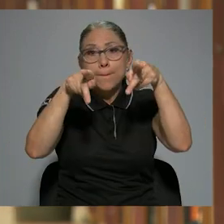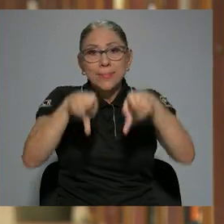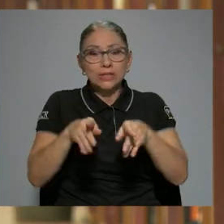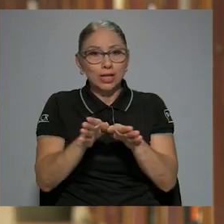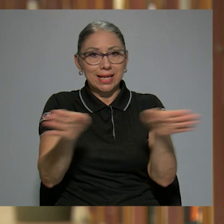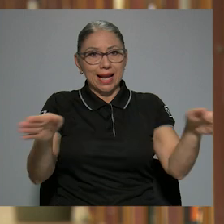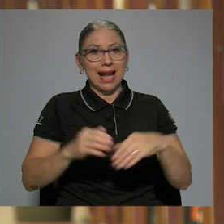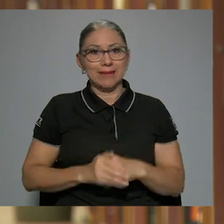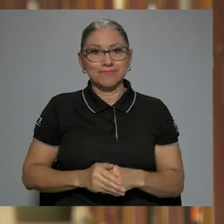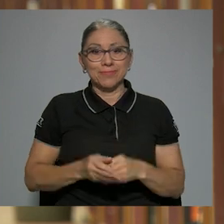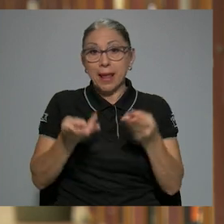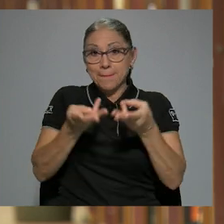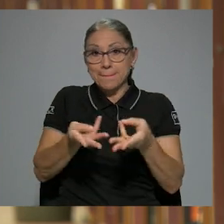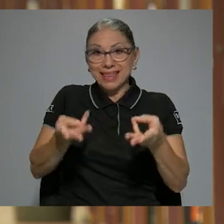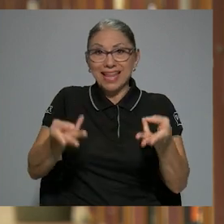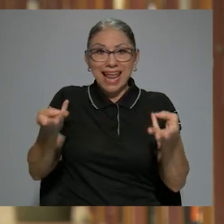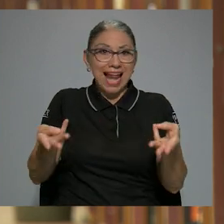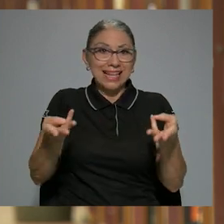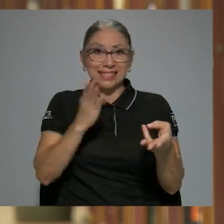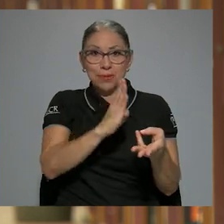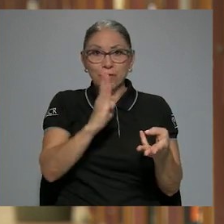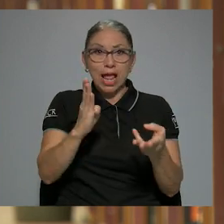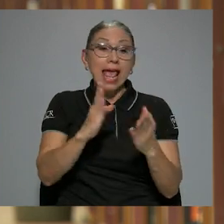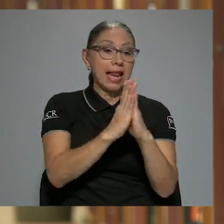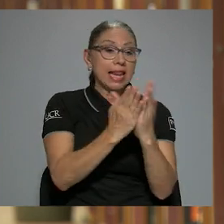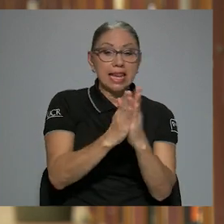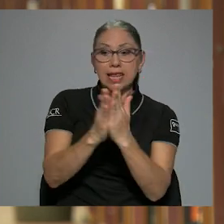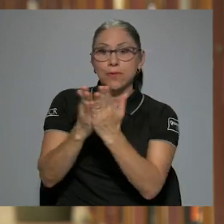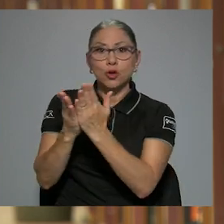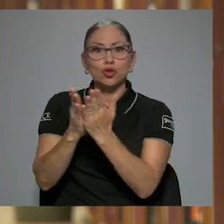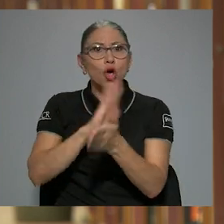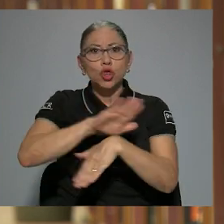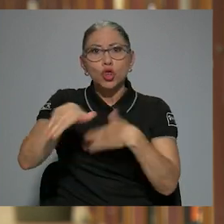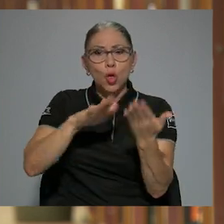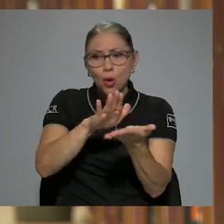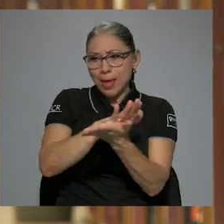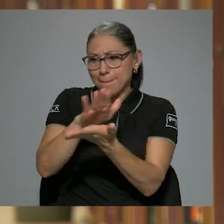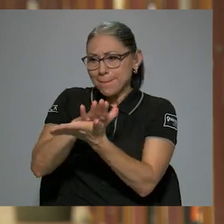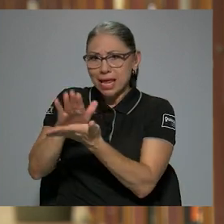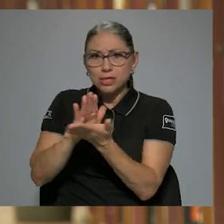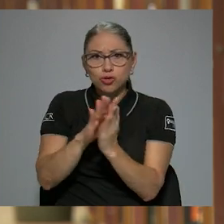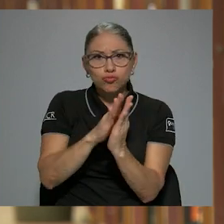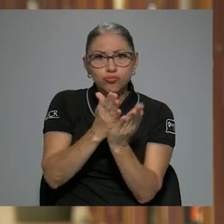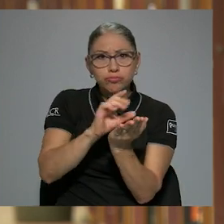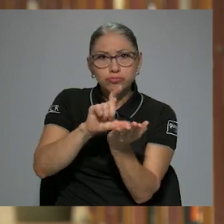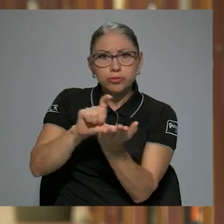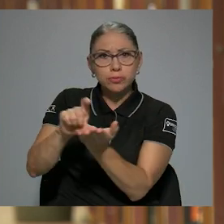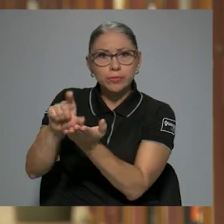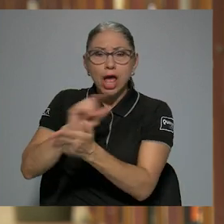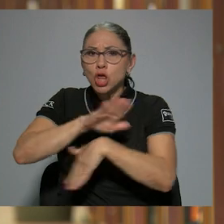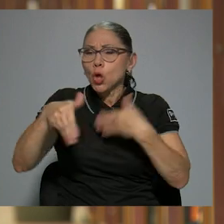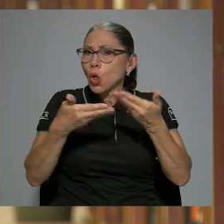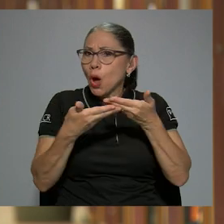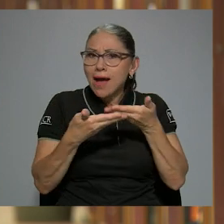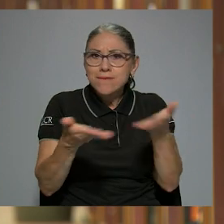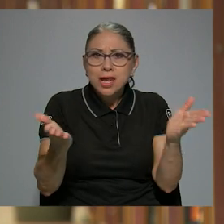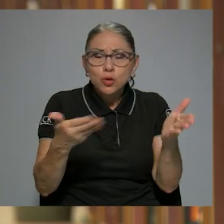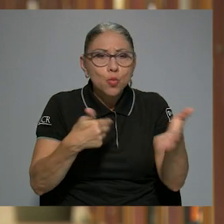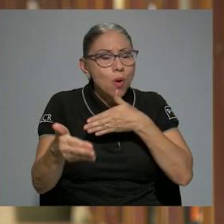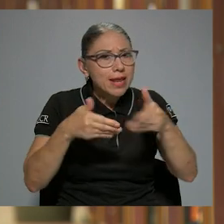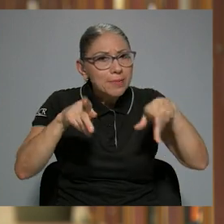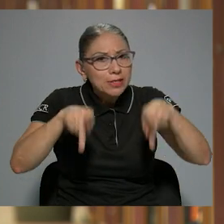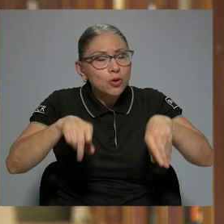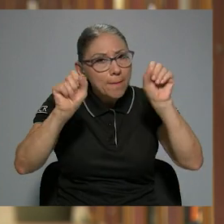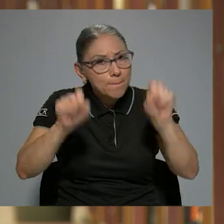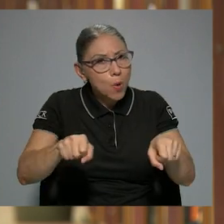estudiante o público en general. Y los materiales bibliográficos, por ejemplo, los libros y los materiales impresos que nosotros tenemos en nuestras colecciones,